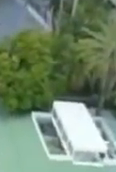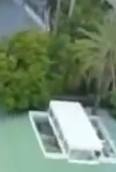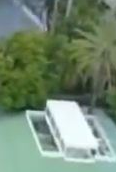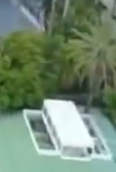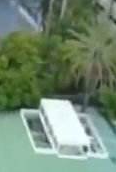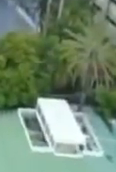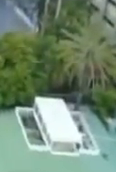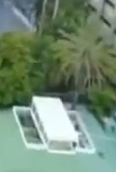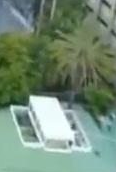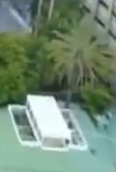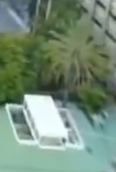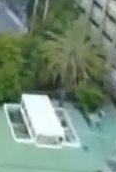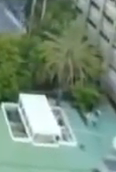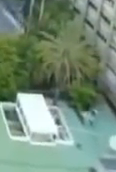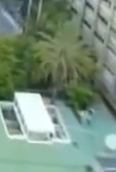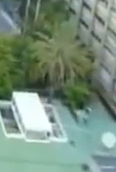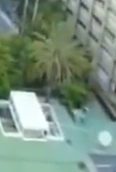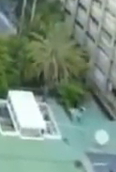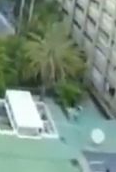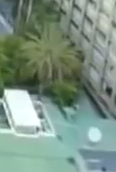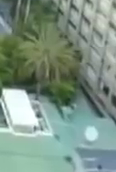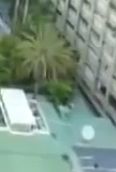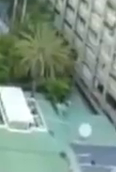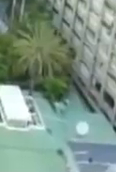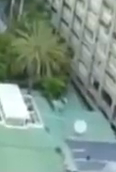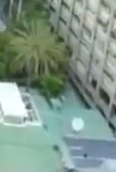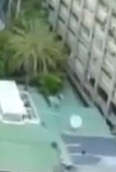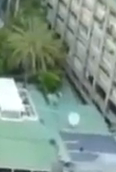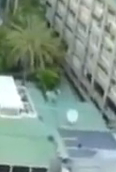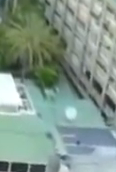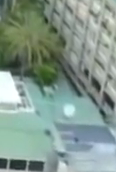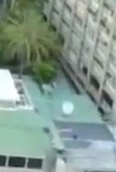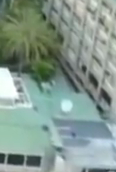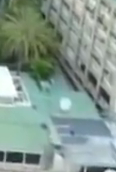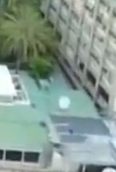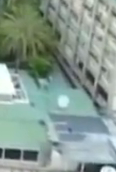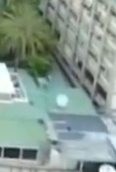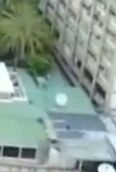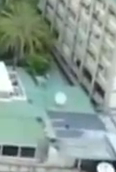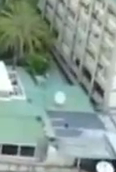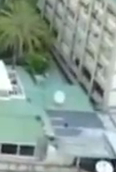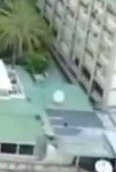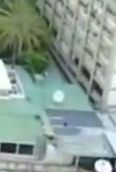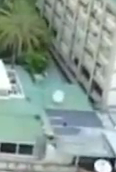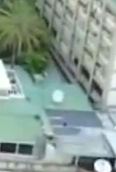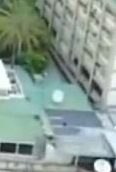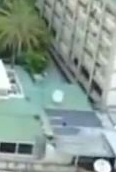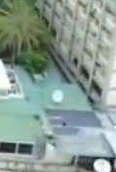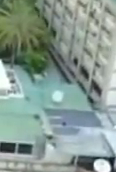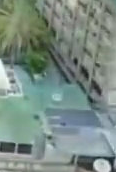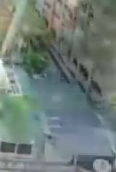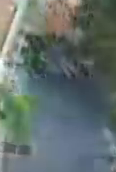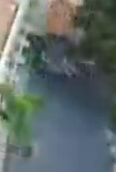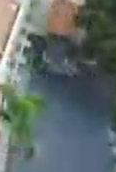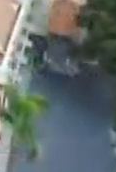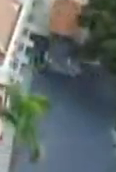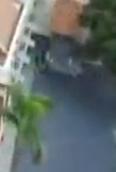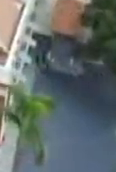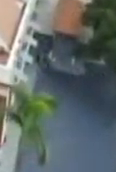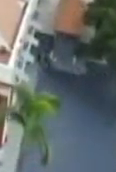Y a hora nos conectamos